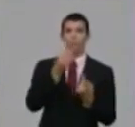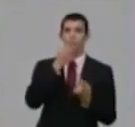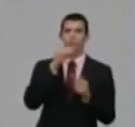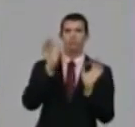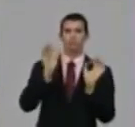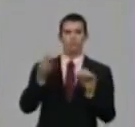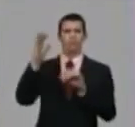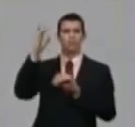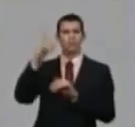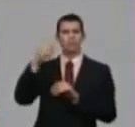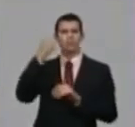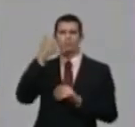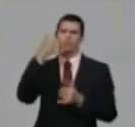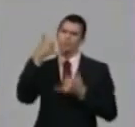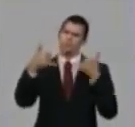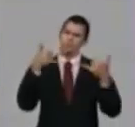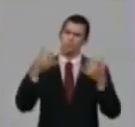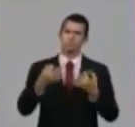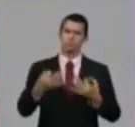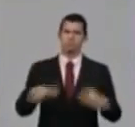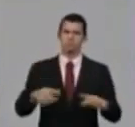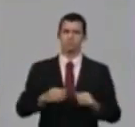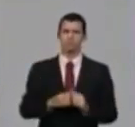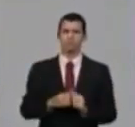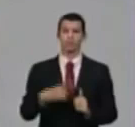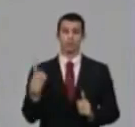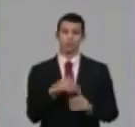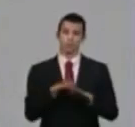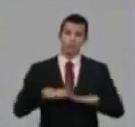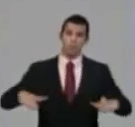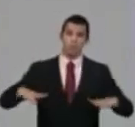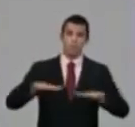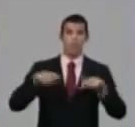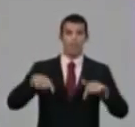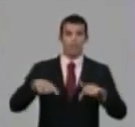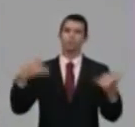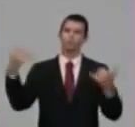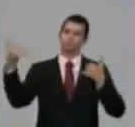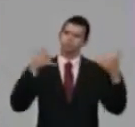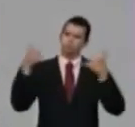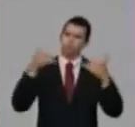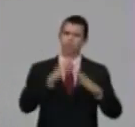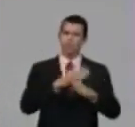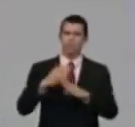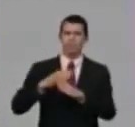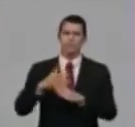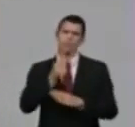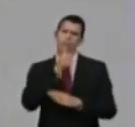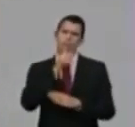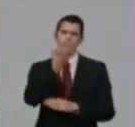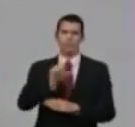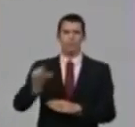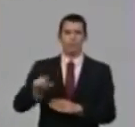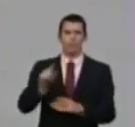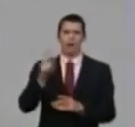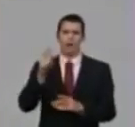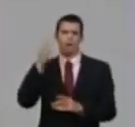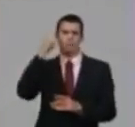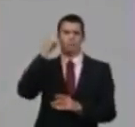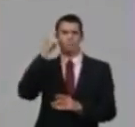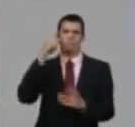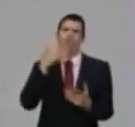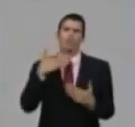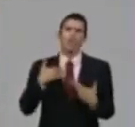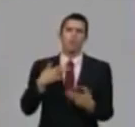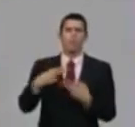Nosotros somos testigos, recibimos muchísimas también opiniones, mensajes de las personas, las hemos canalizado con los diferentes ministerios, específicamente con el Ministerio de Trabajo, y